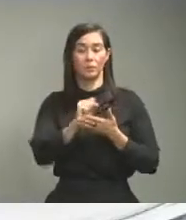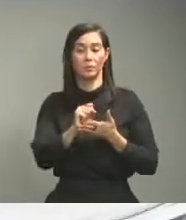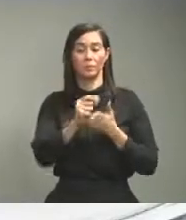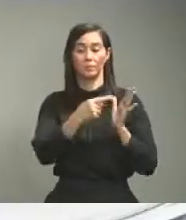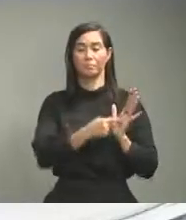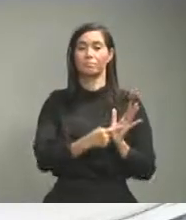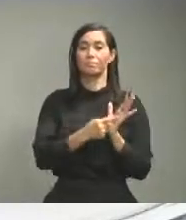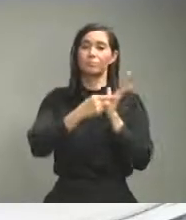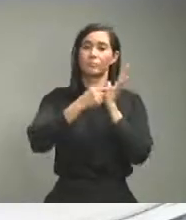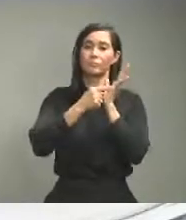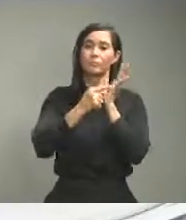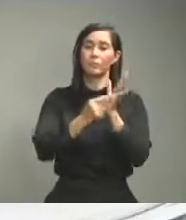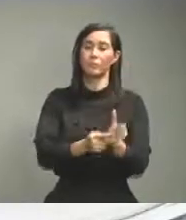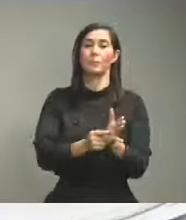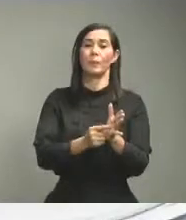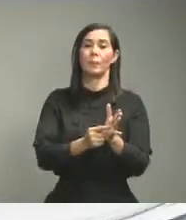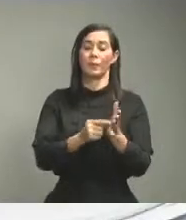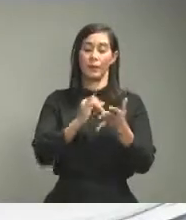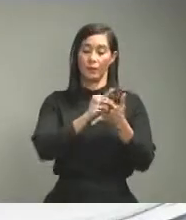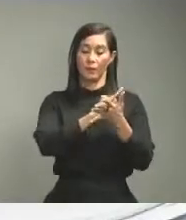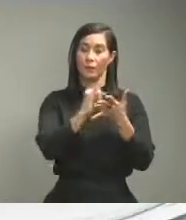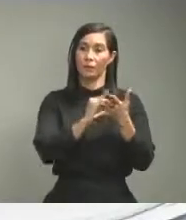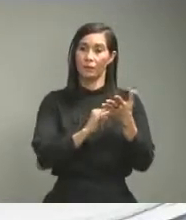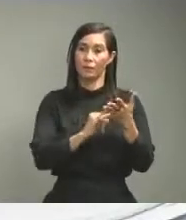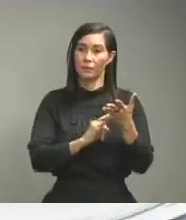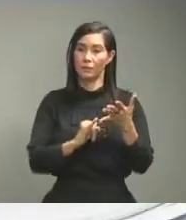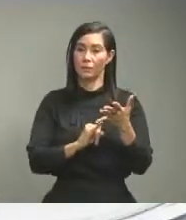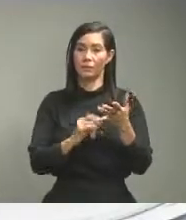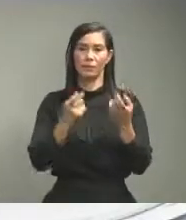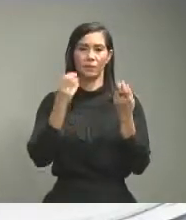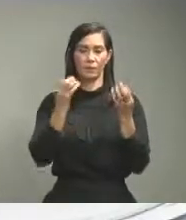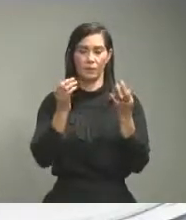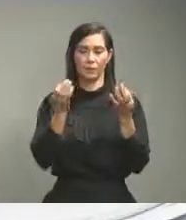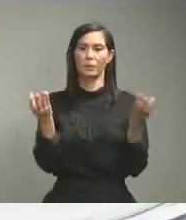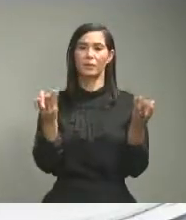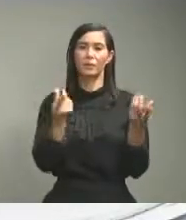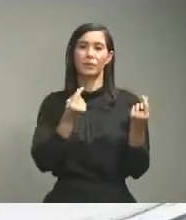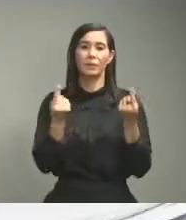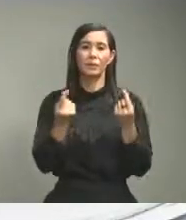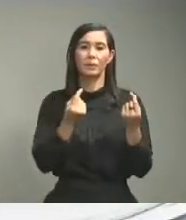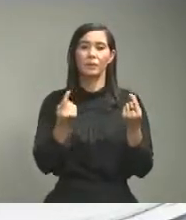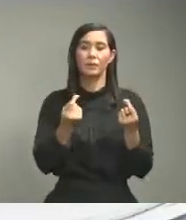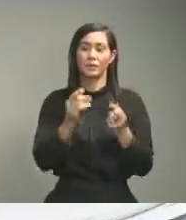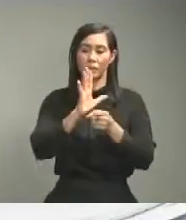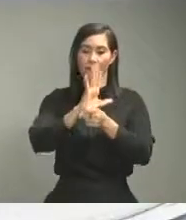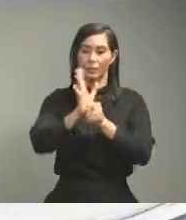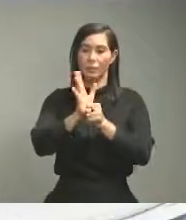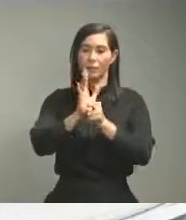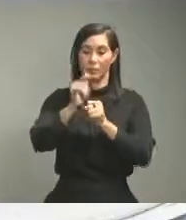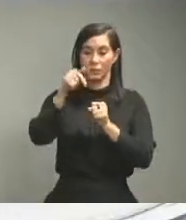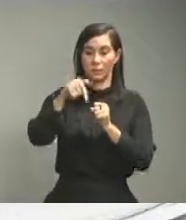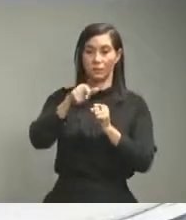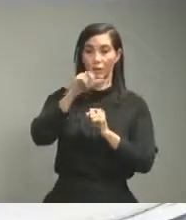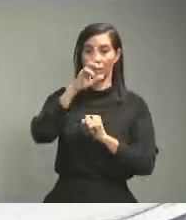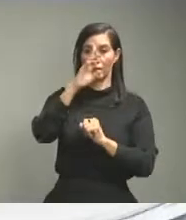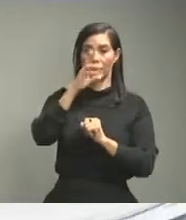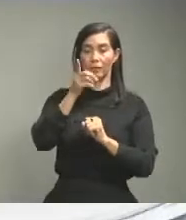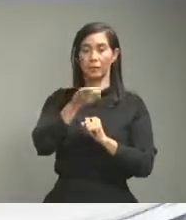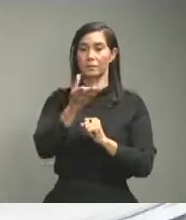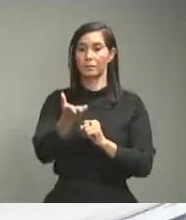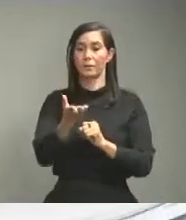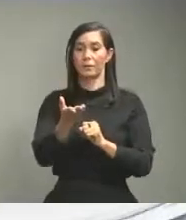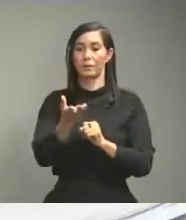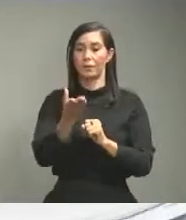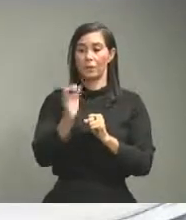presentar las gráficas del comportamiento de esta enfermedad con las acciones que